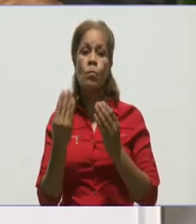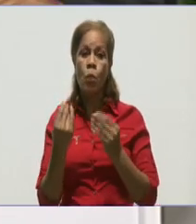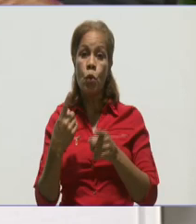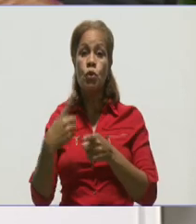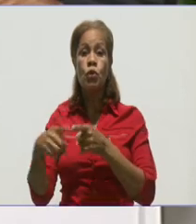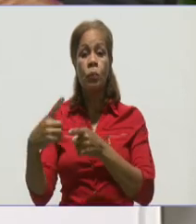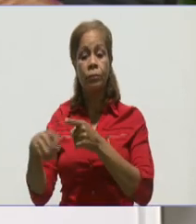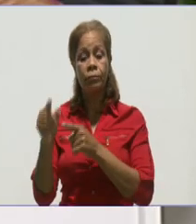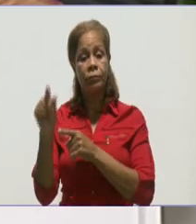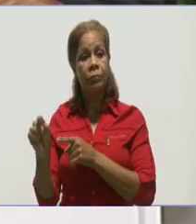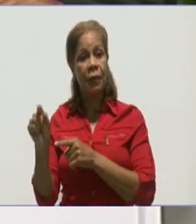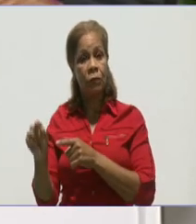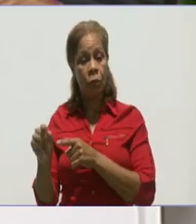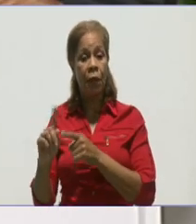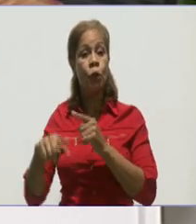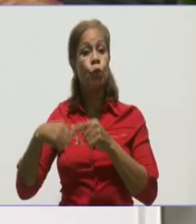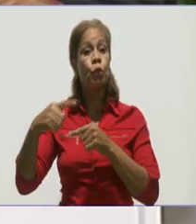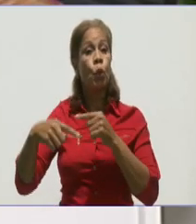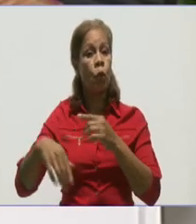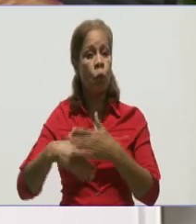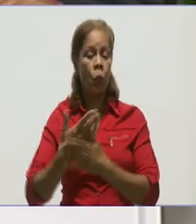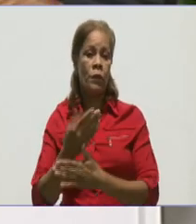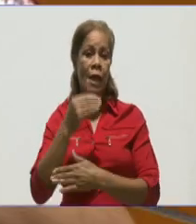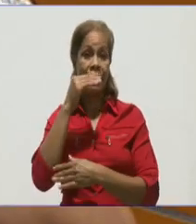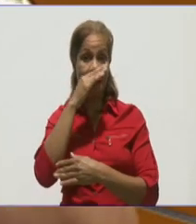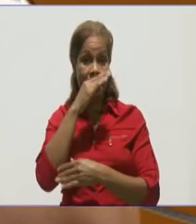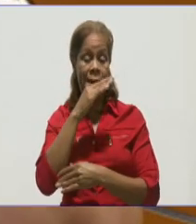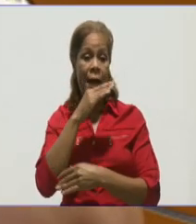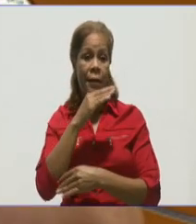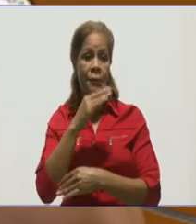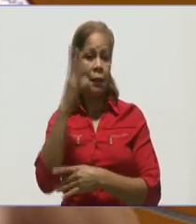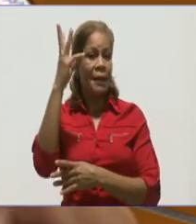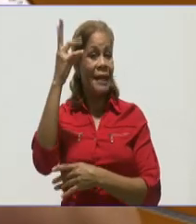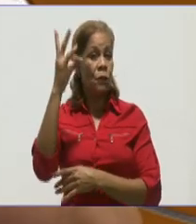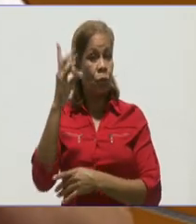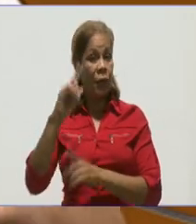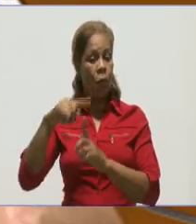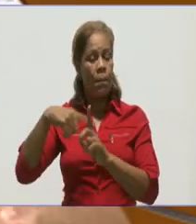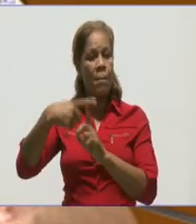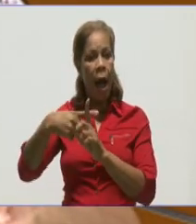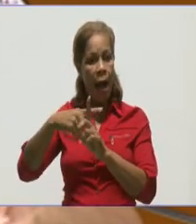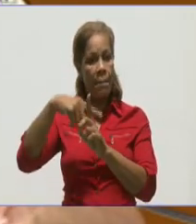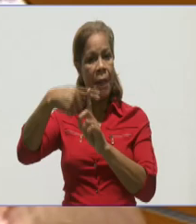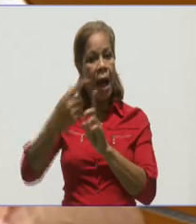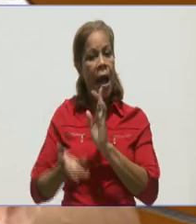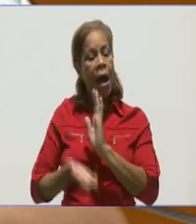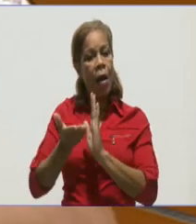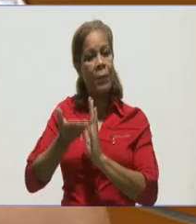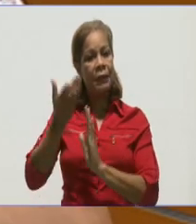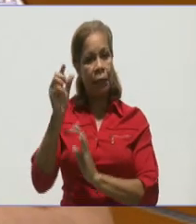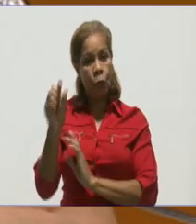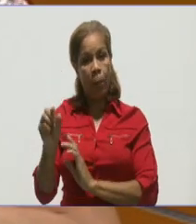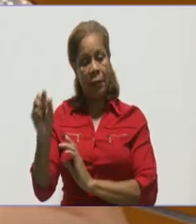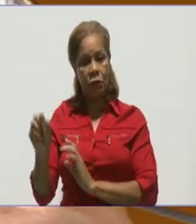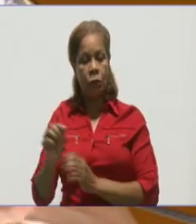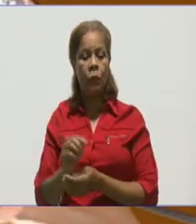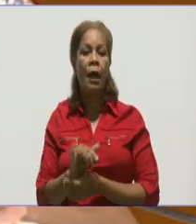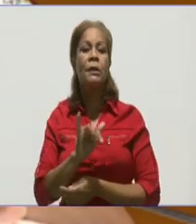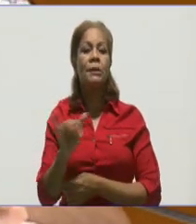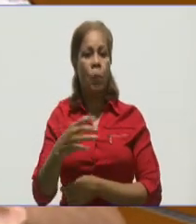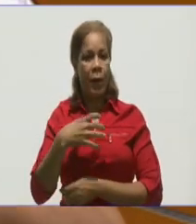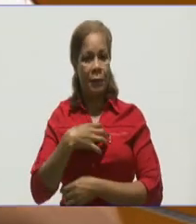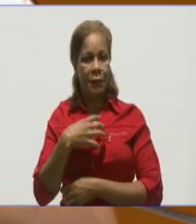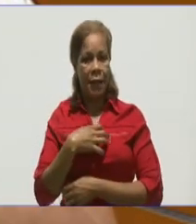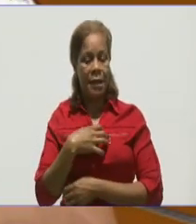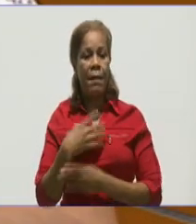todos los días está reportando casos. Todos los días Guisa está ahí con los casos positivos. Tiene también mucho